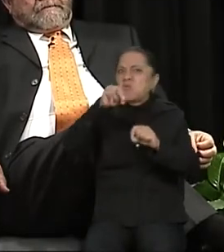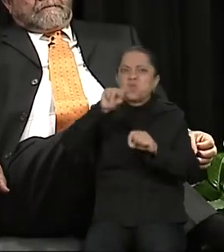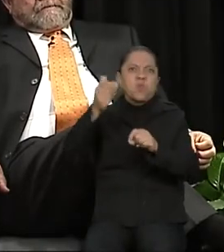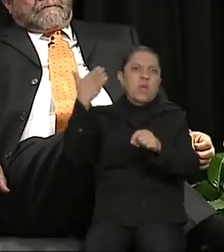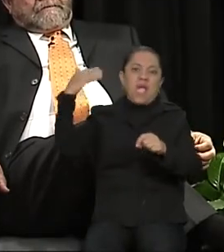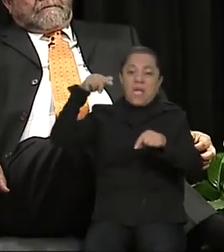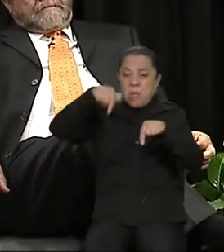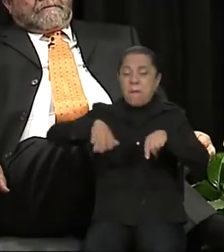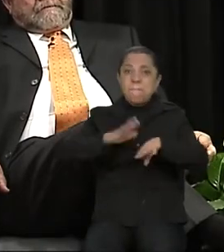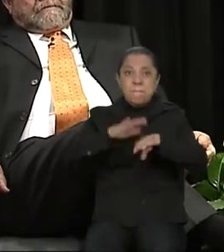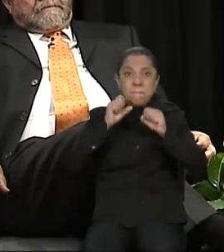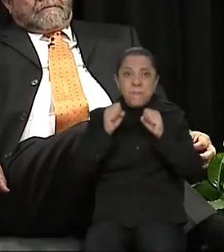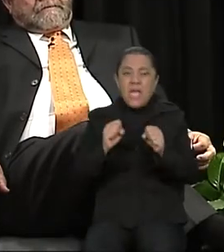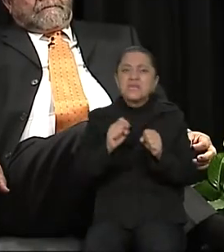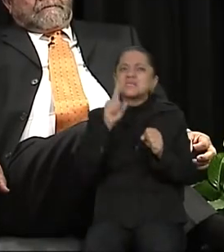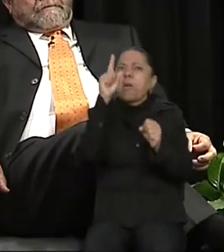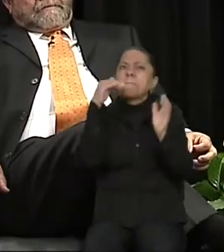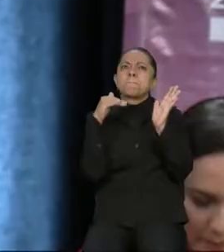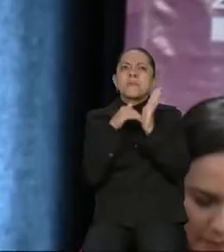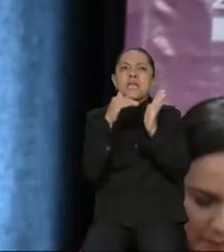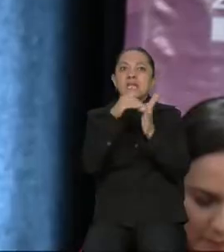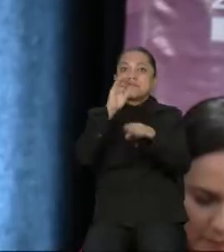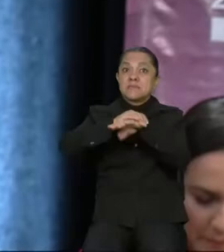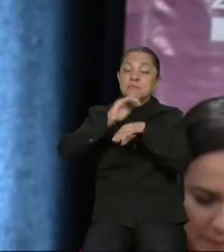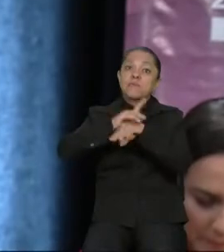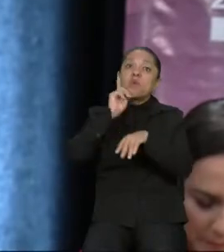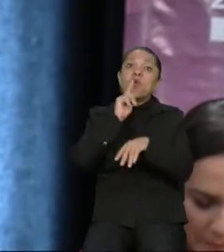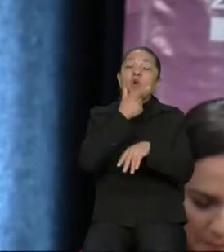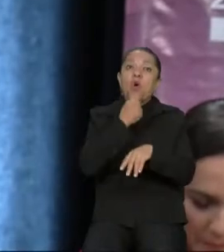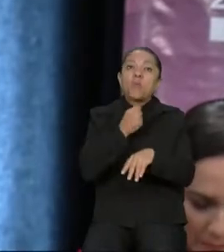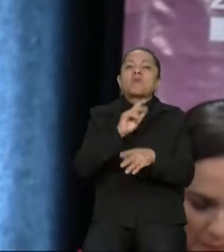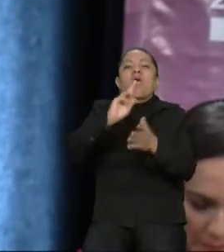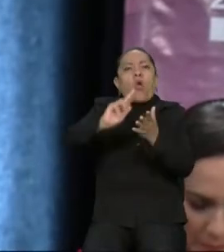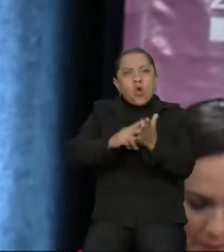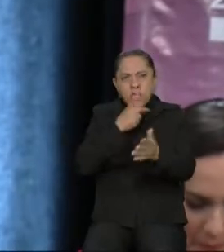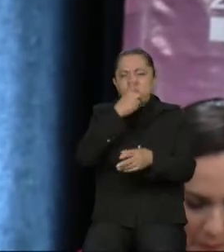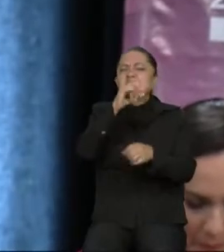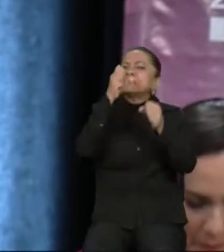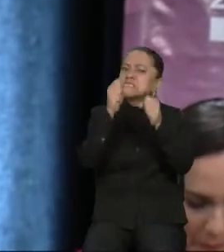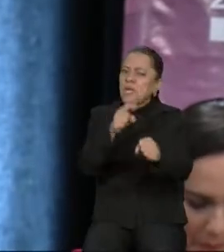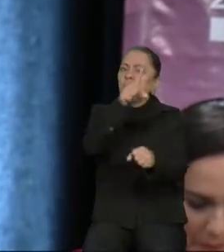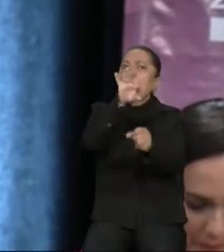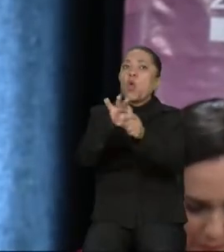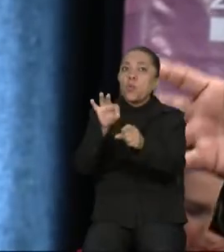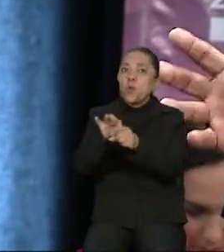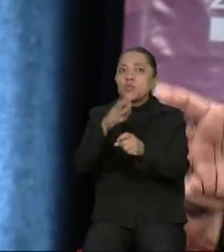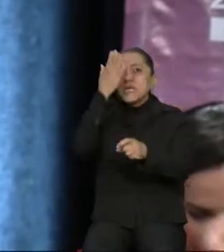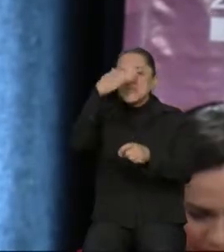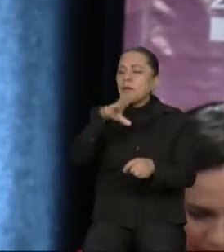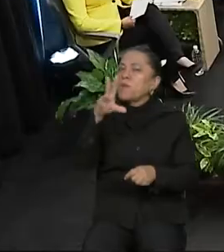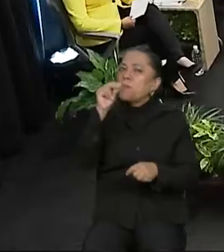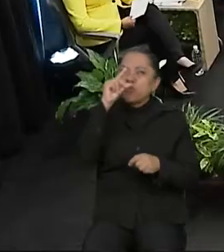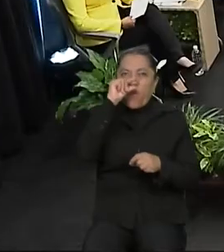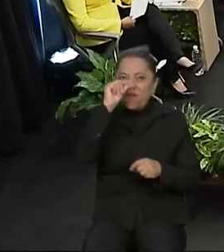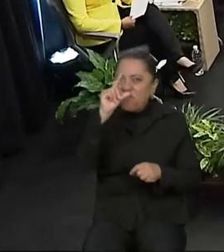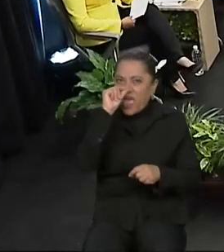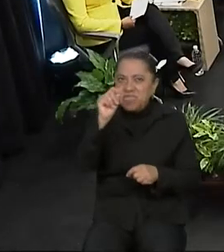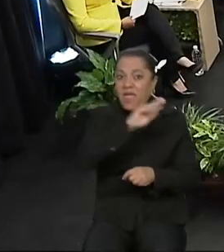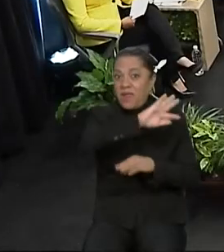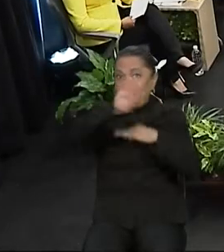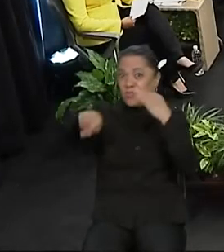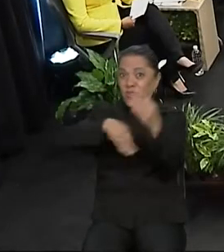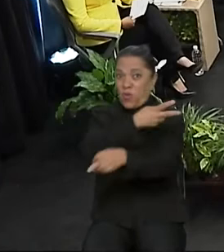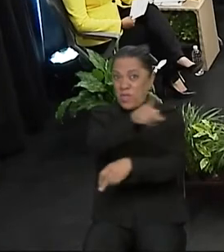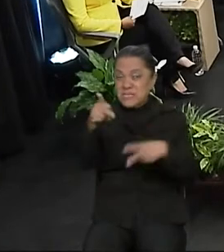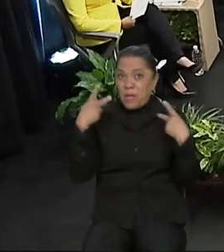amigos y amigas que nos han refrendado su voto. Sabemos que no les vamos a fallar a todas esas personas que